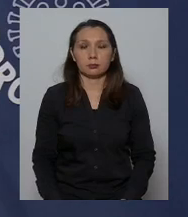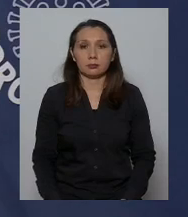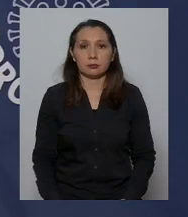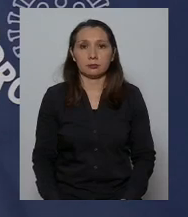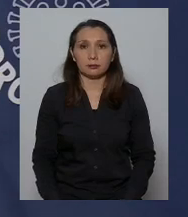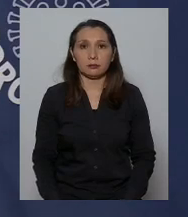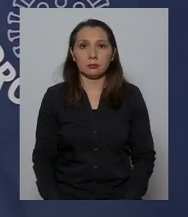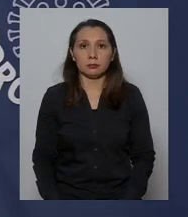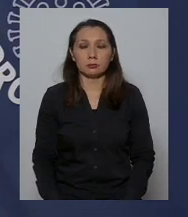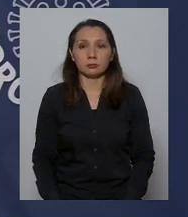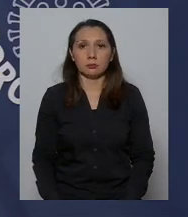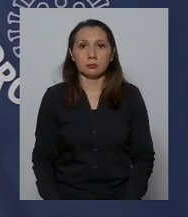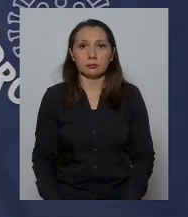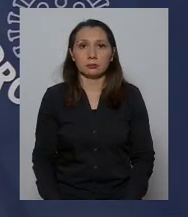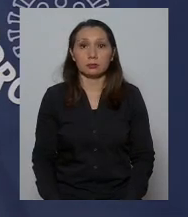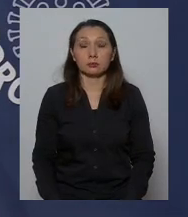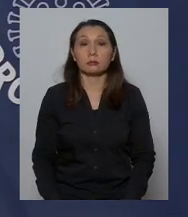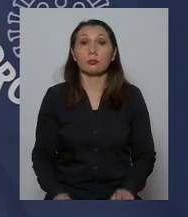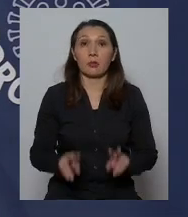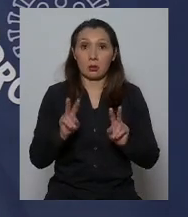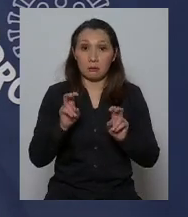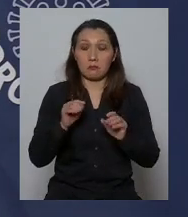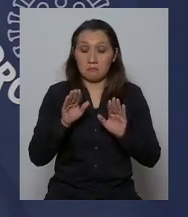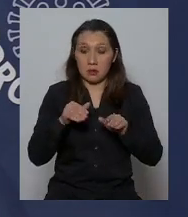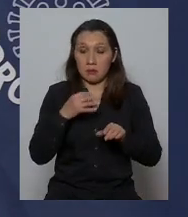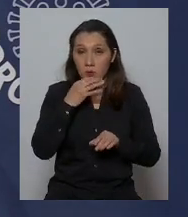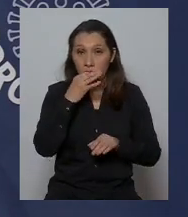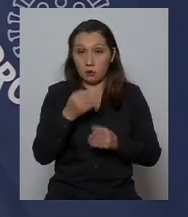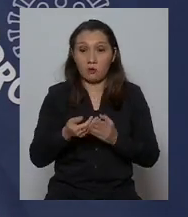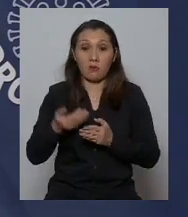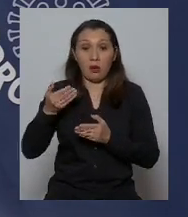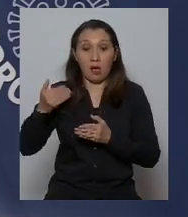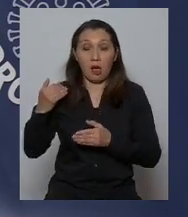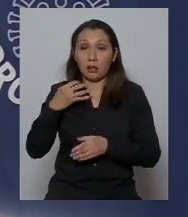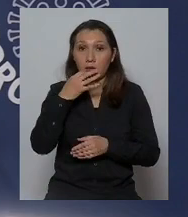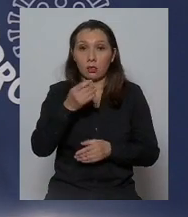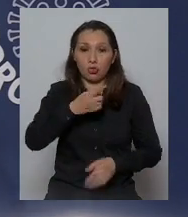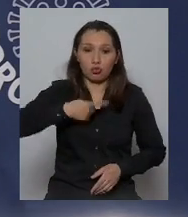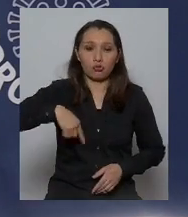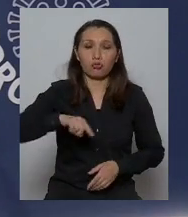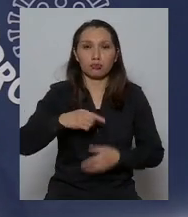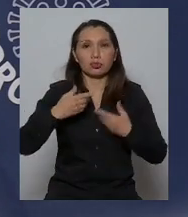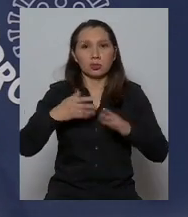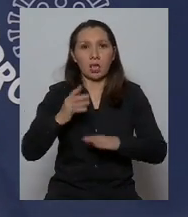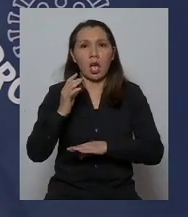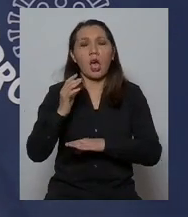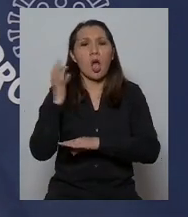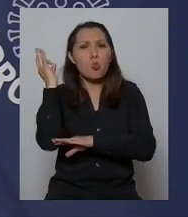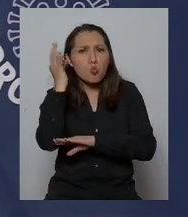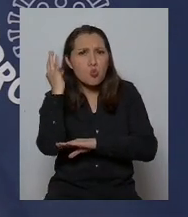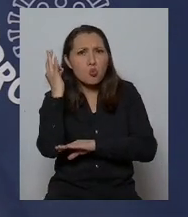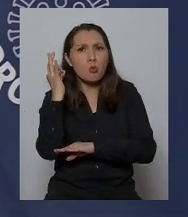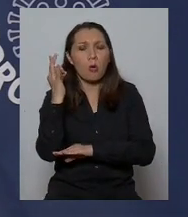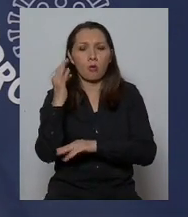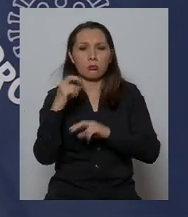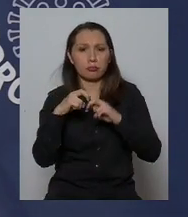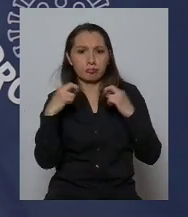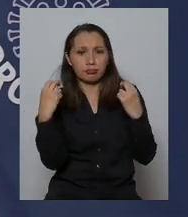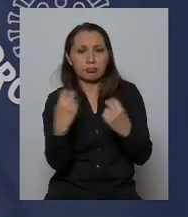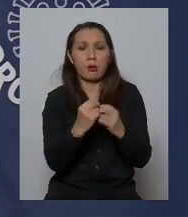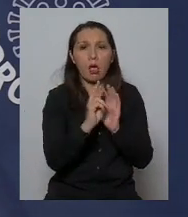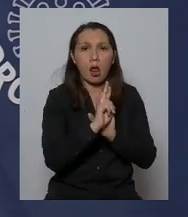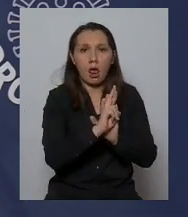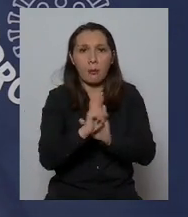perfecto bueno tal como lo hemos dicho en ocasiones anteriores nosotros nos hemos reunido en varias ocasiones con los